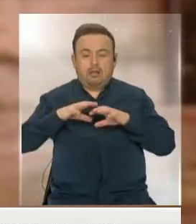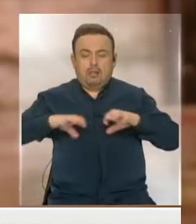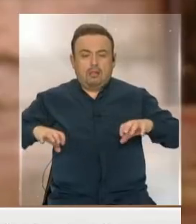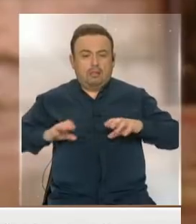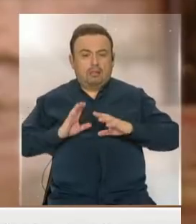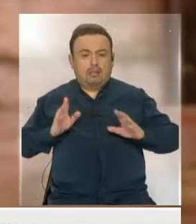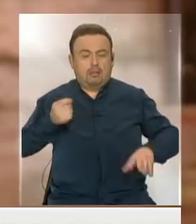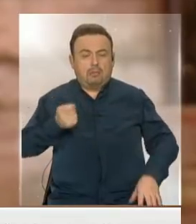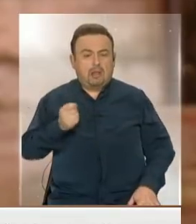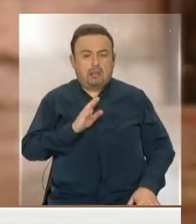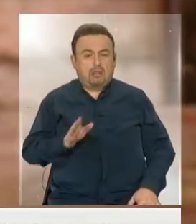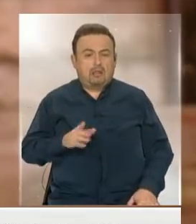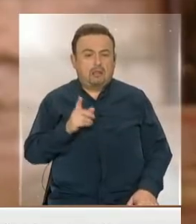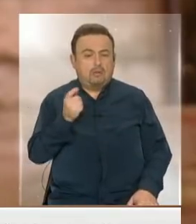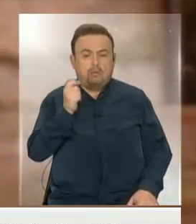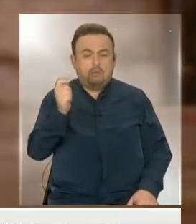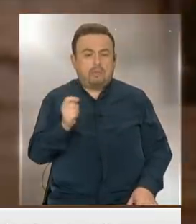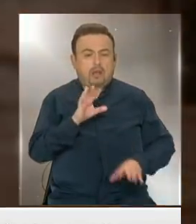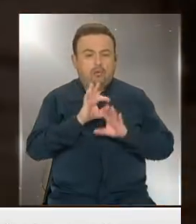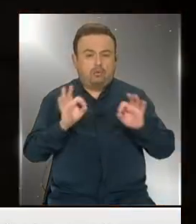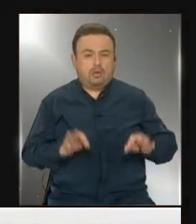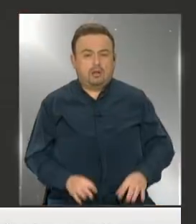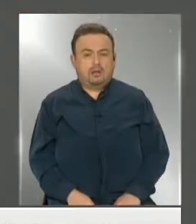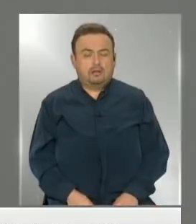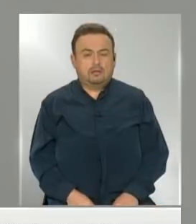¿Qué son las cotizaciones que nunca se pagaban? Que nunca se pagaban.